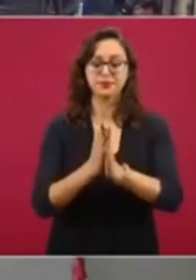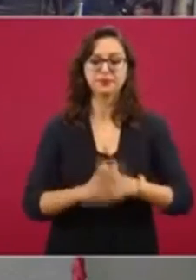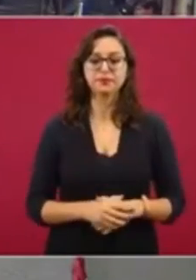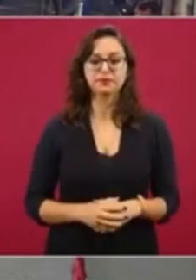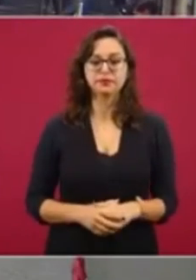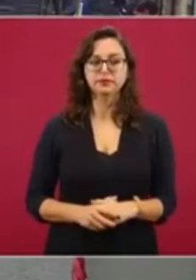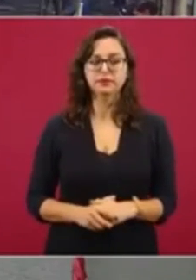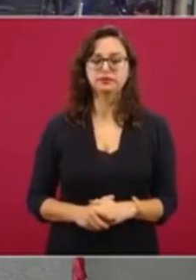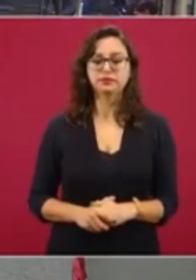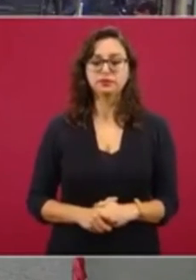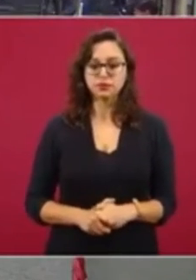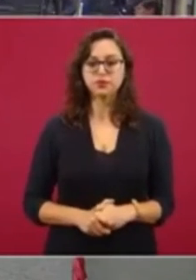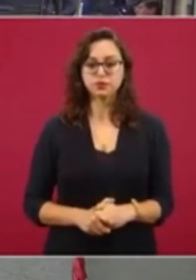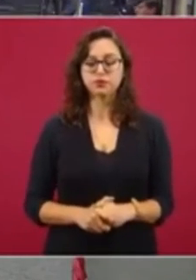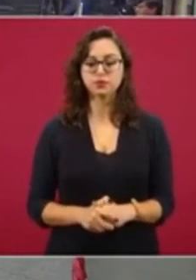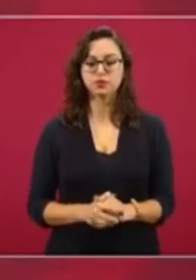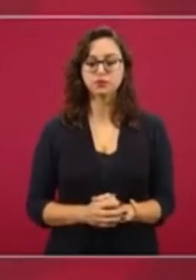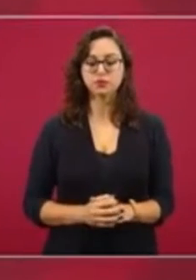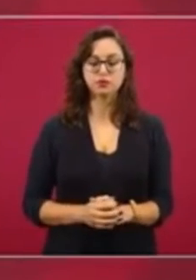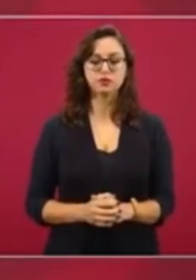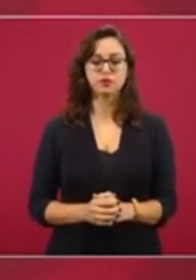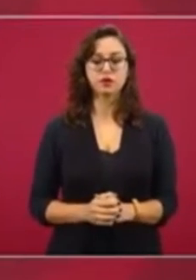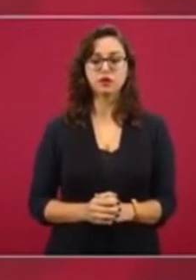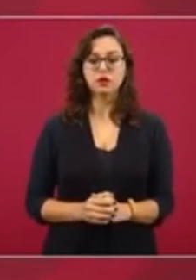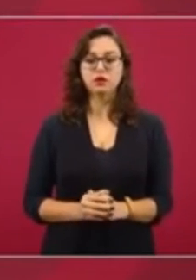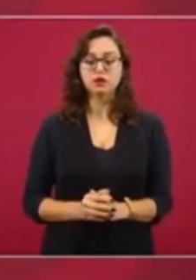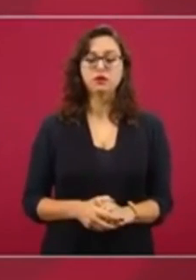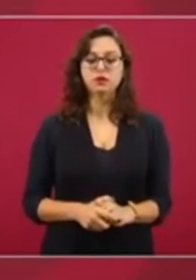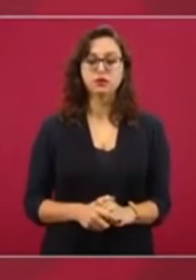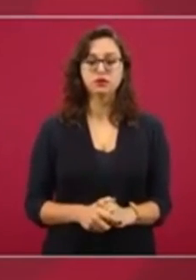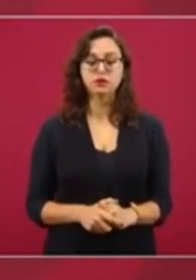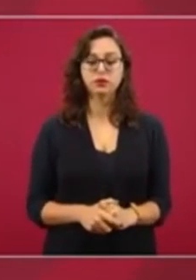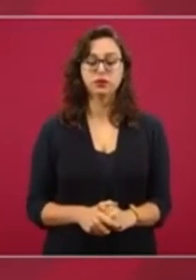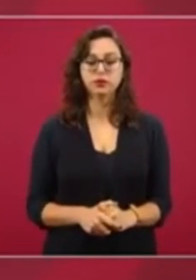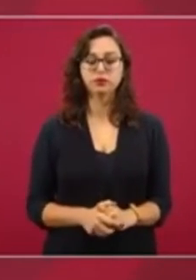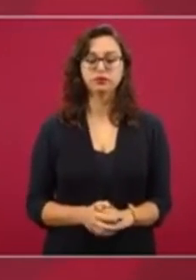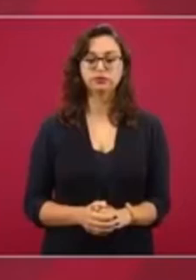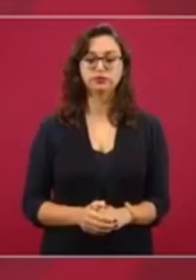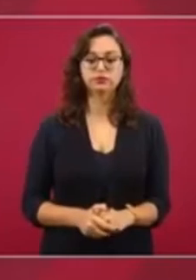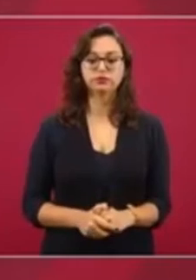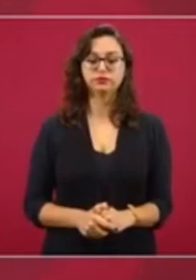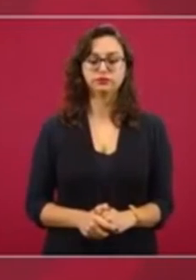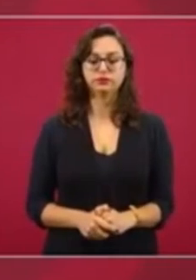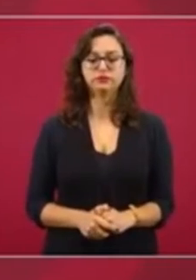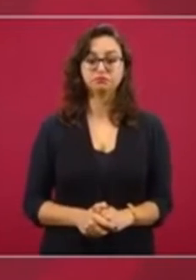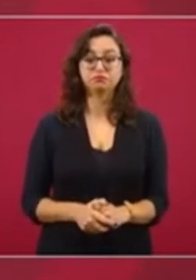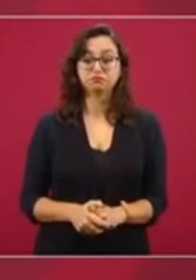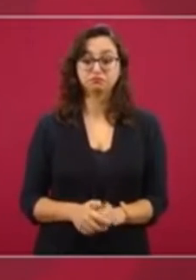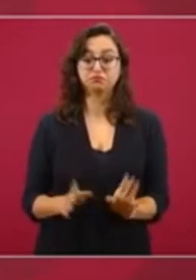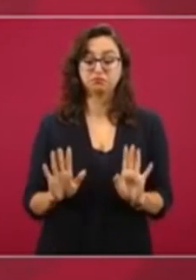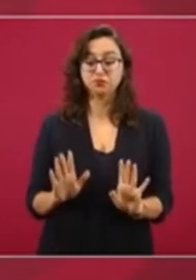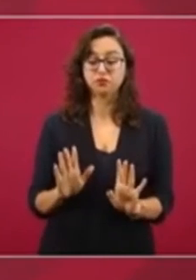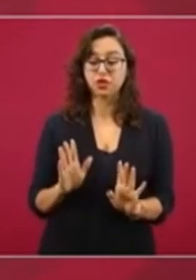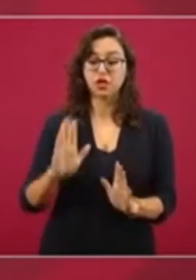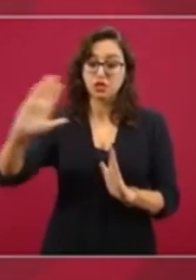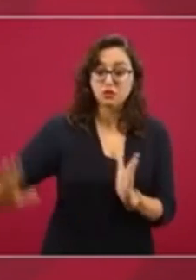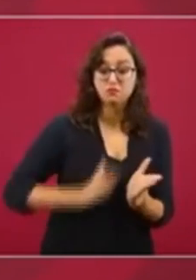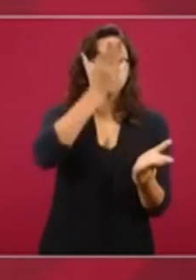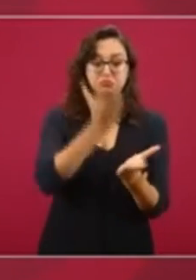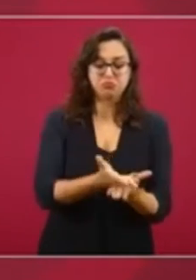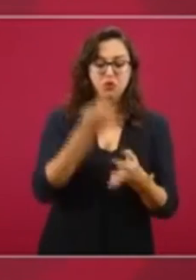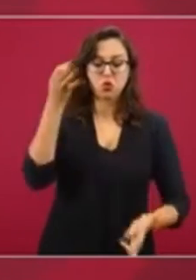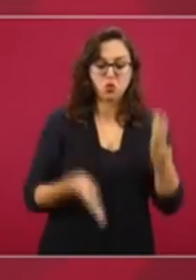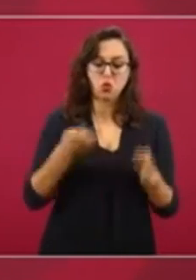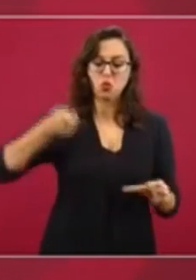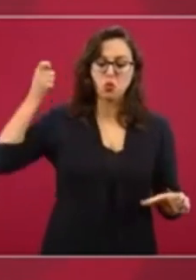Pues este, yo sé, el juez regresó la solicitud a la Fiscalía